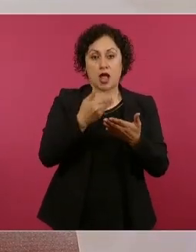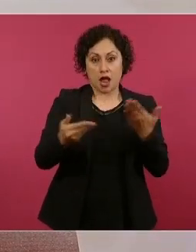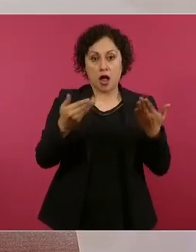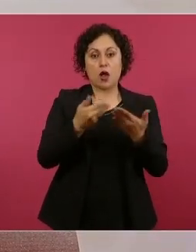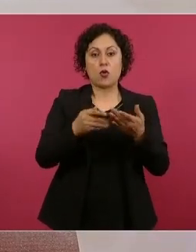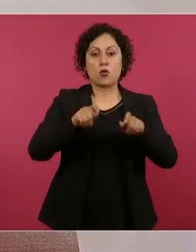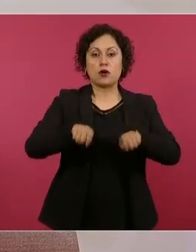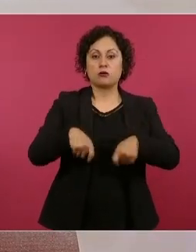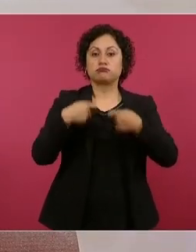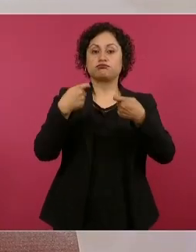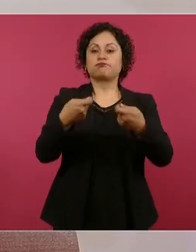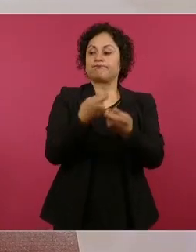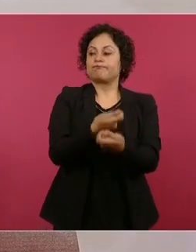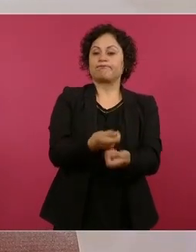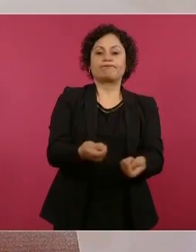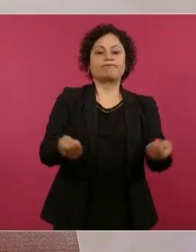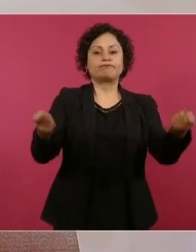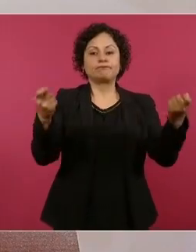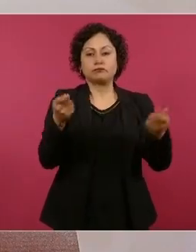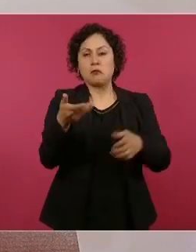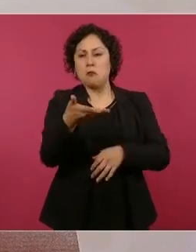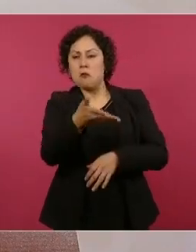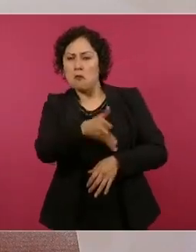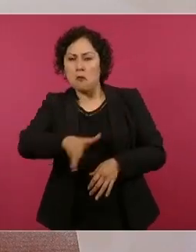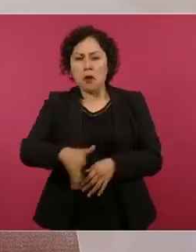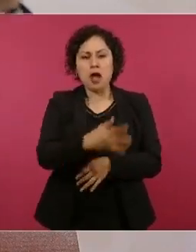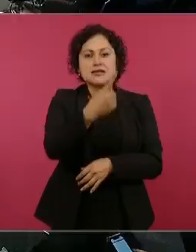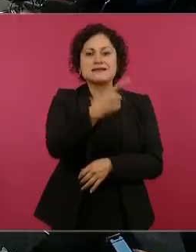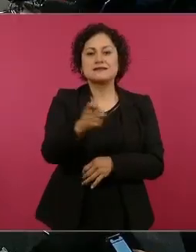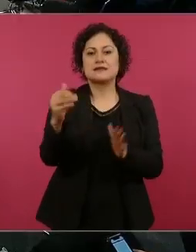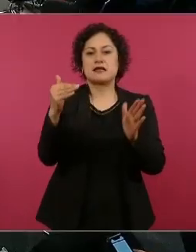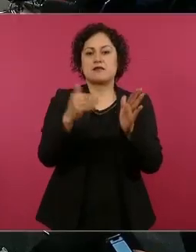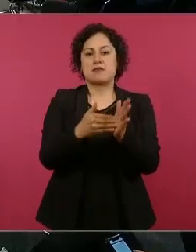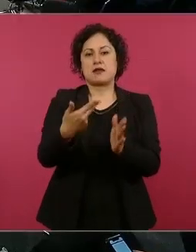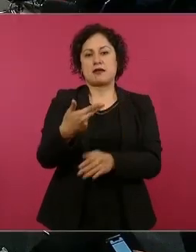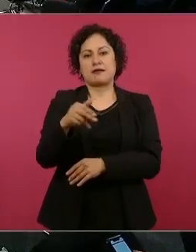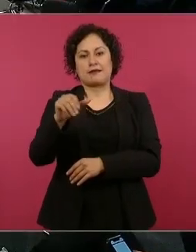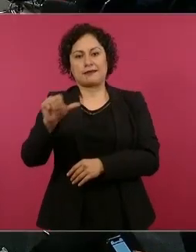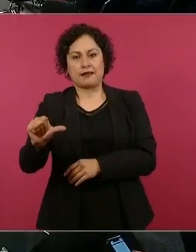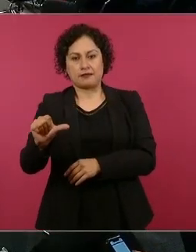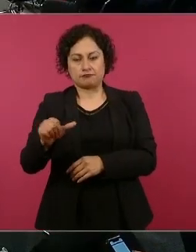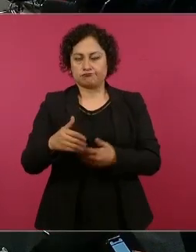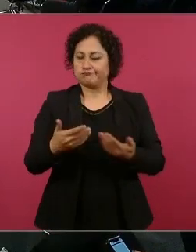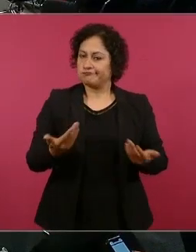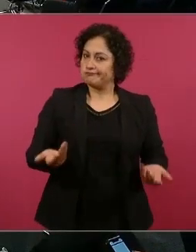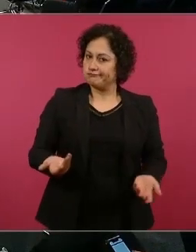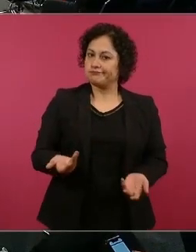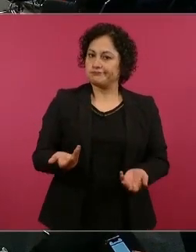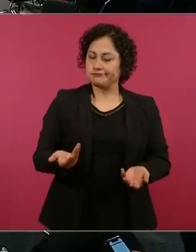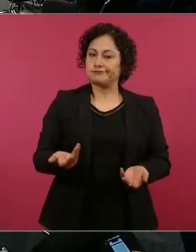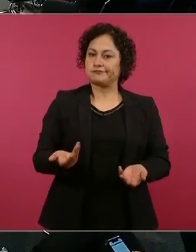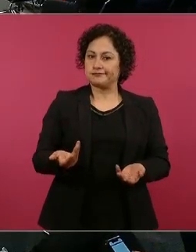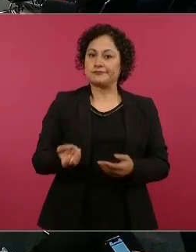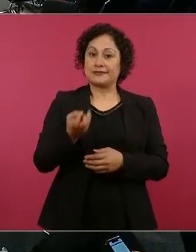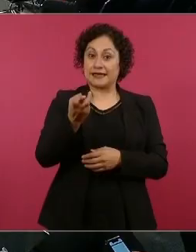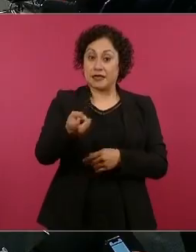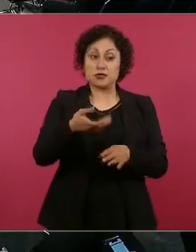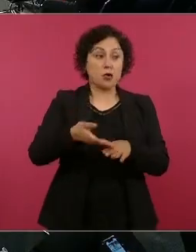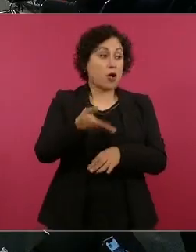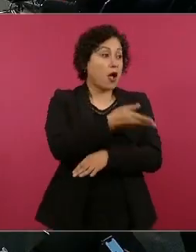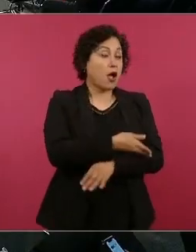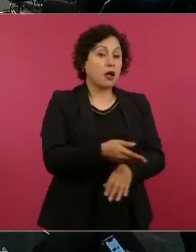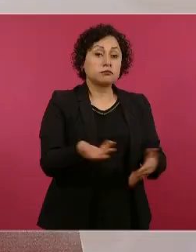100 mil hectáreas. eso ya no se hacía,